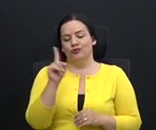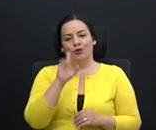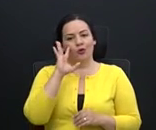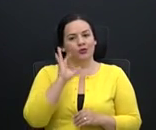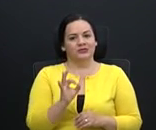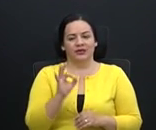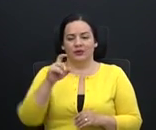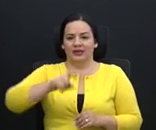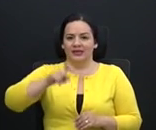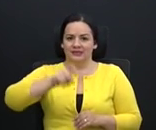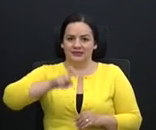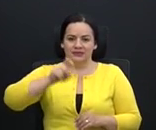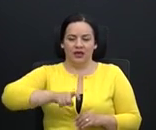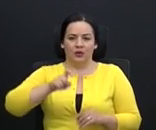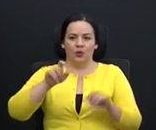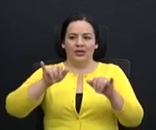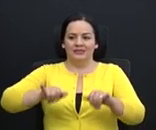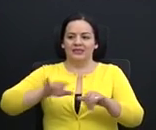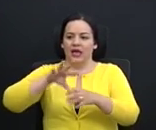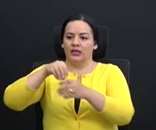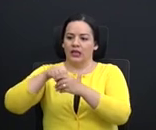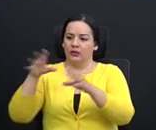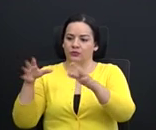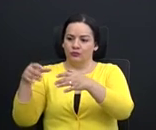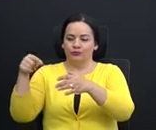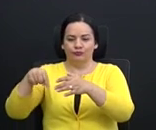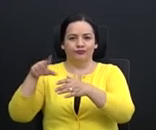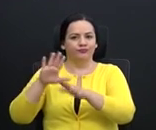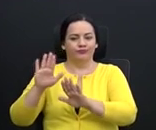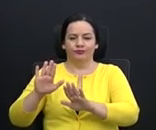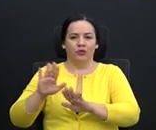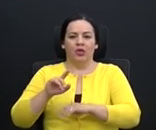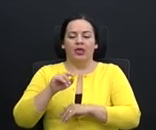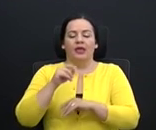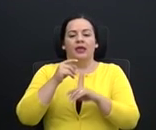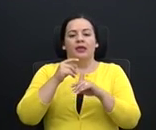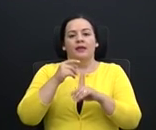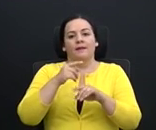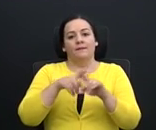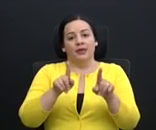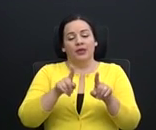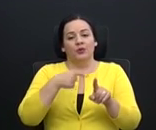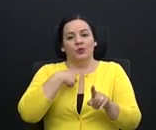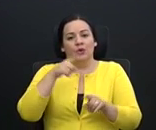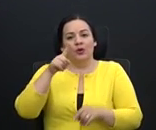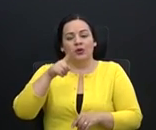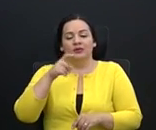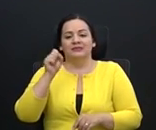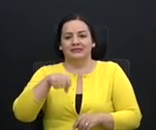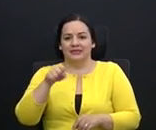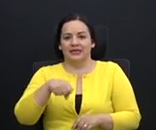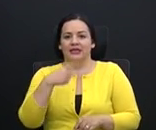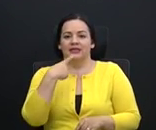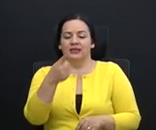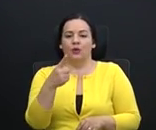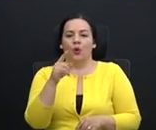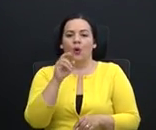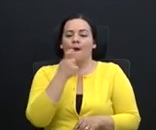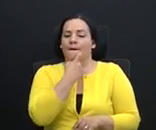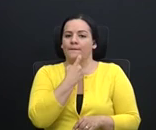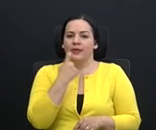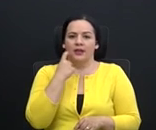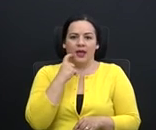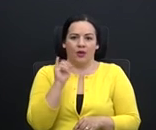necesario estar en lo que es propiamente el COE. No obstante, sí le señalo que Doña Pilar, como rectora del